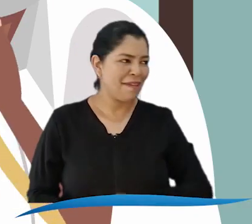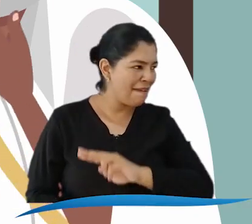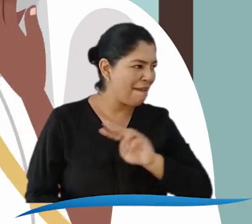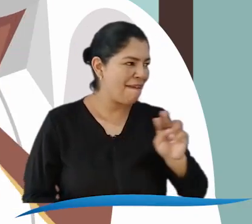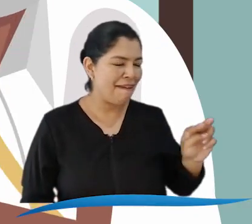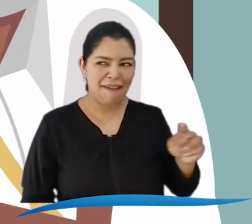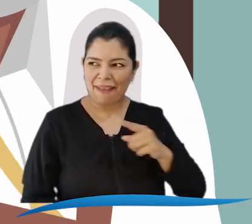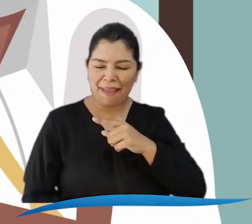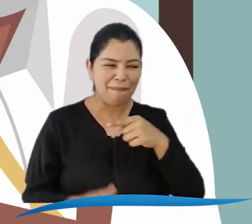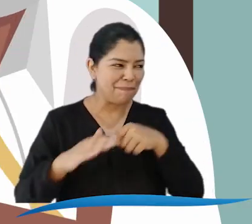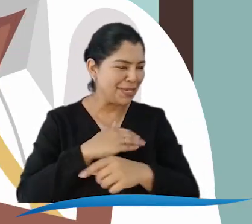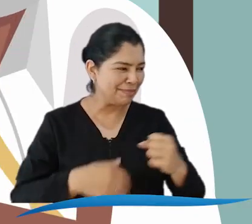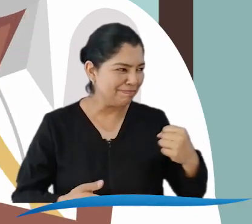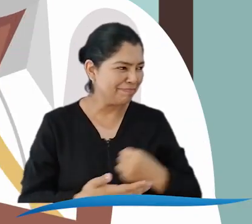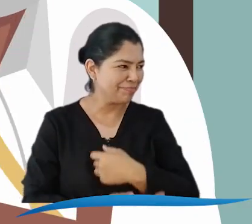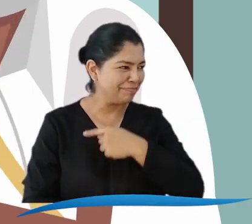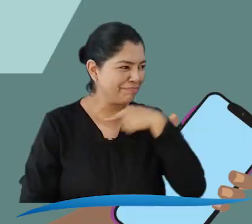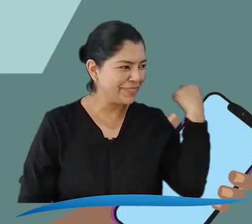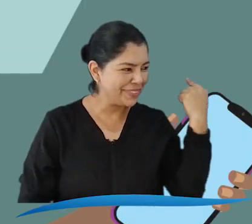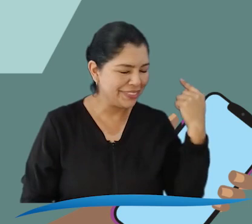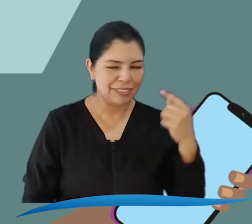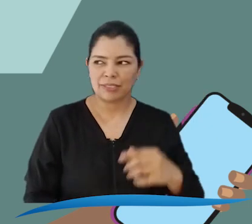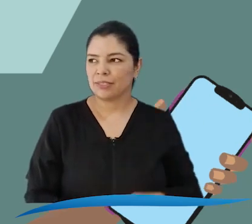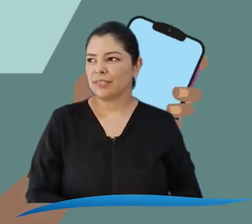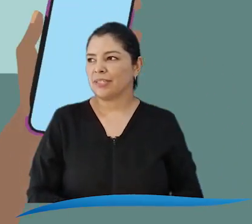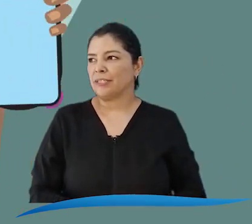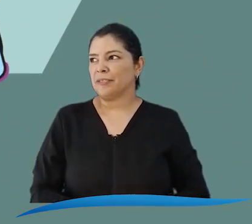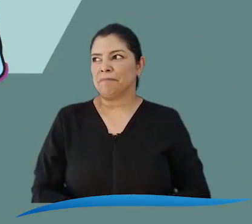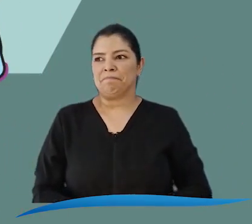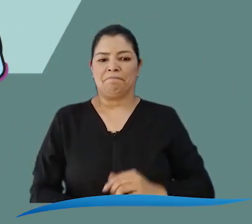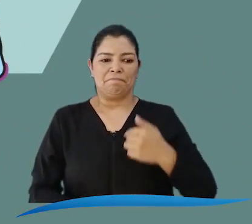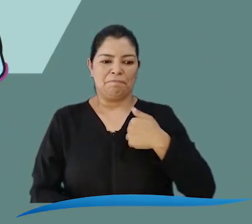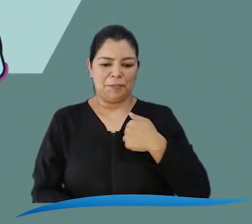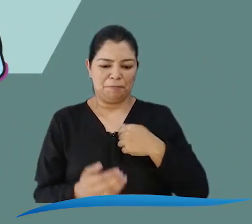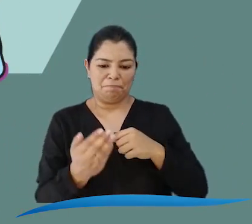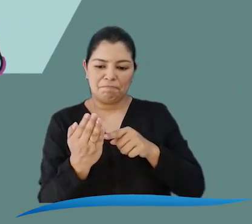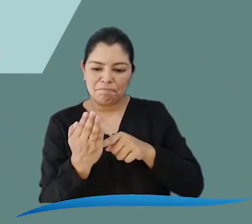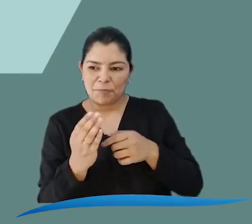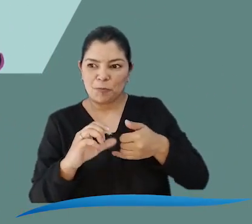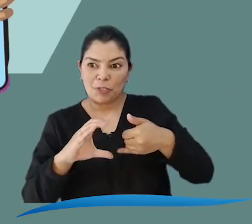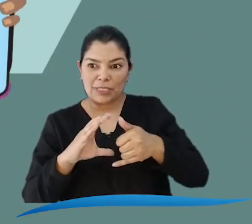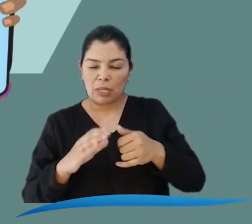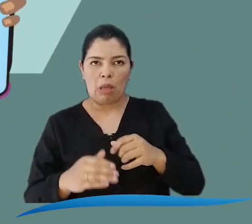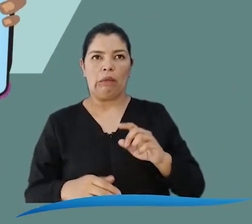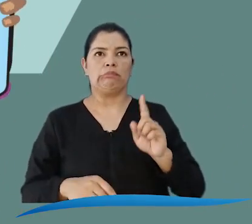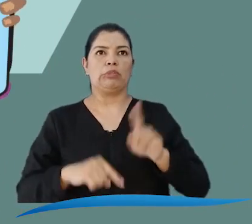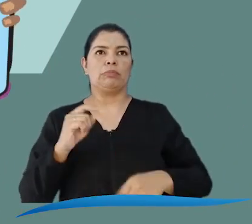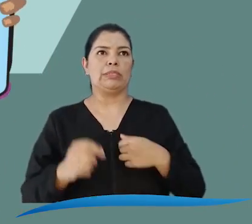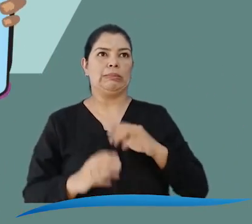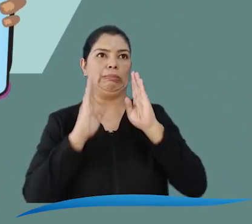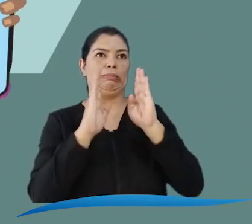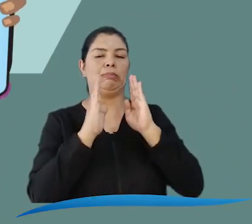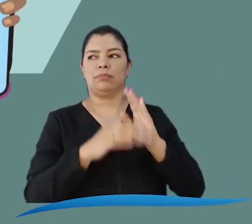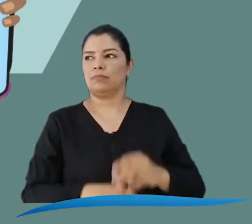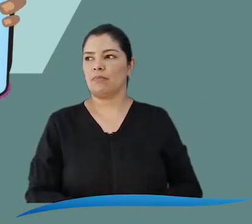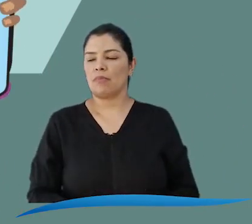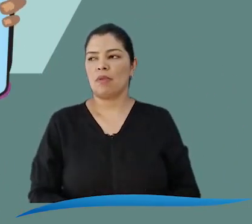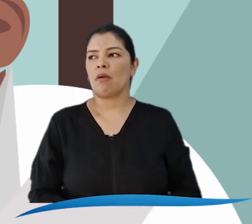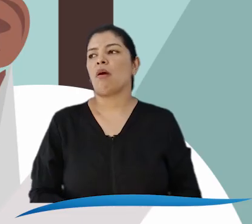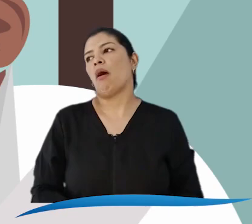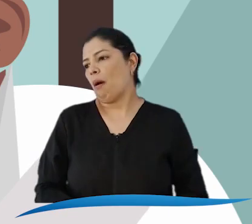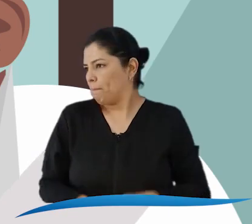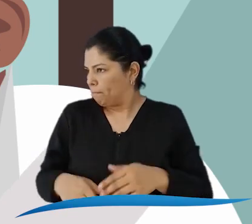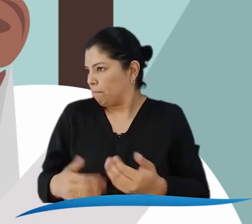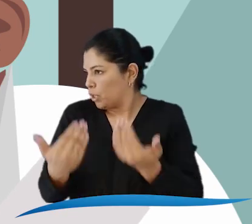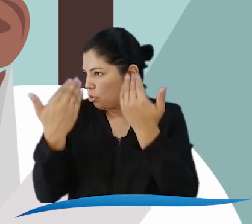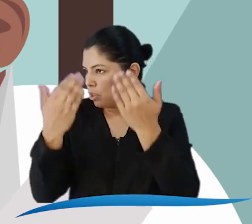Mejor dicho, le dañaron la fuga. Totalmente. Y ni mirar el WhatsApp dejaron en todo ese rato.